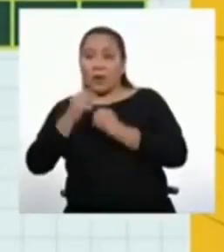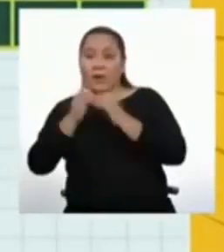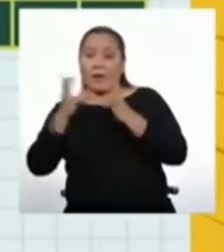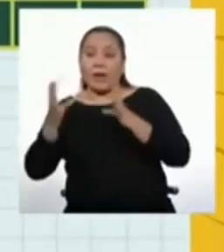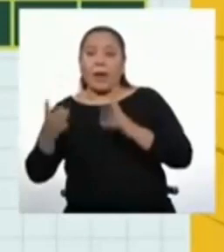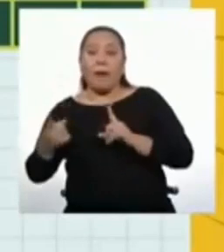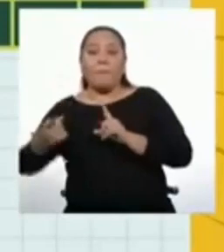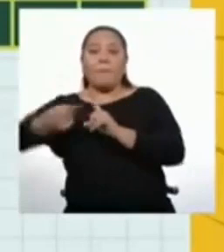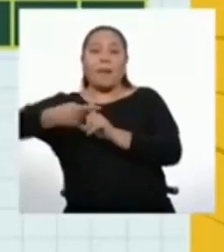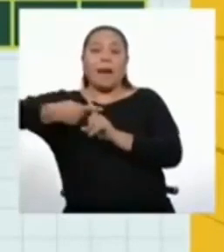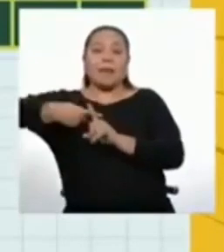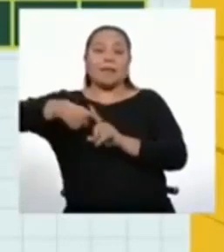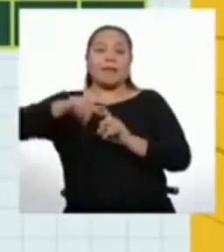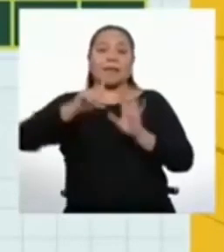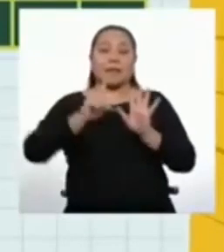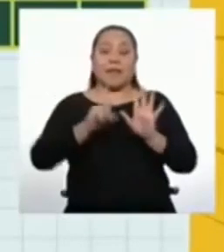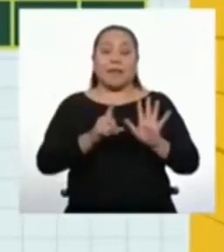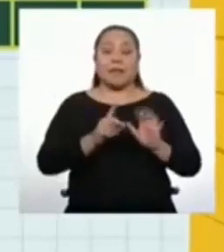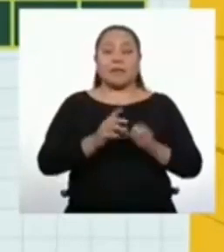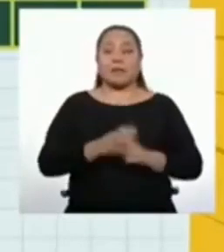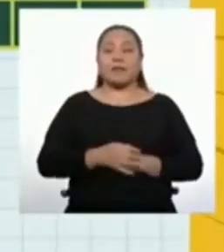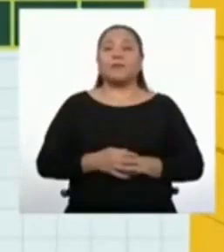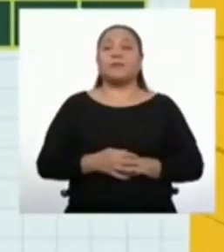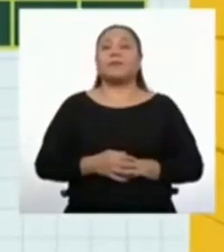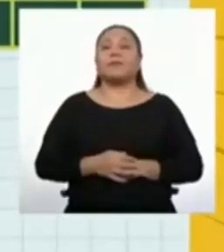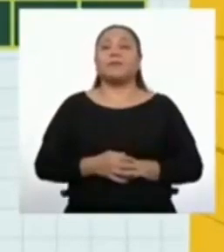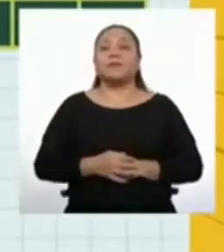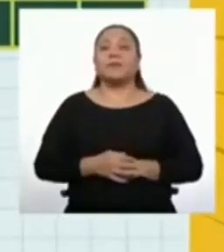primer día más 6.